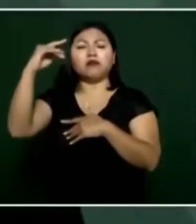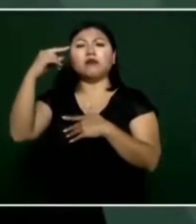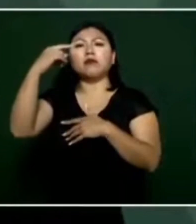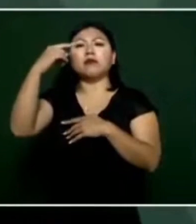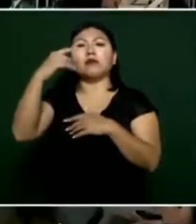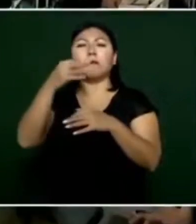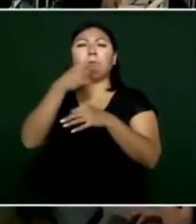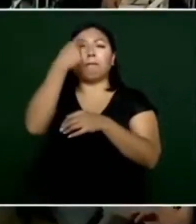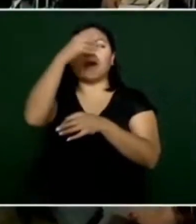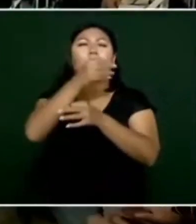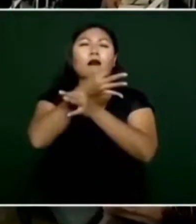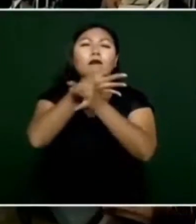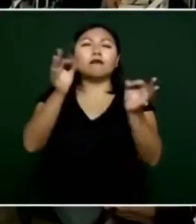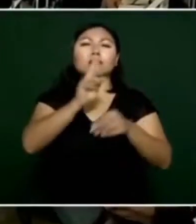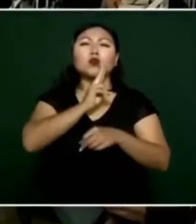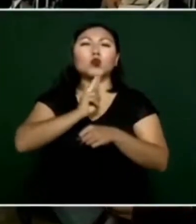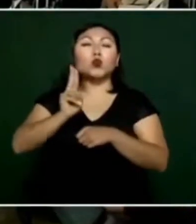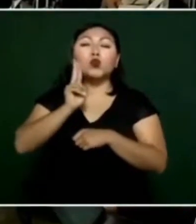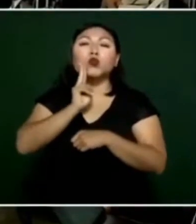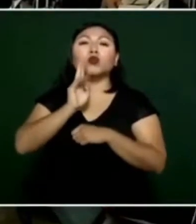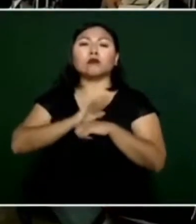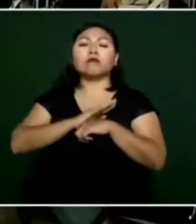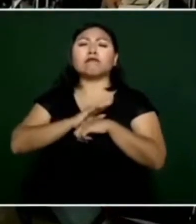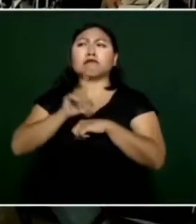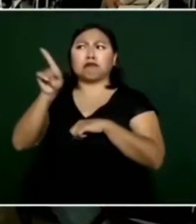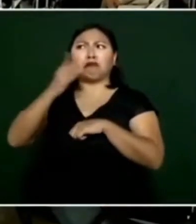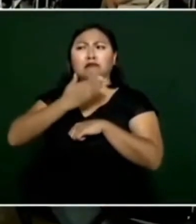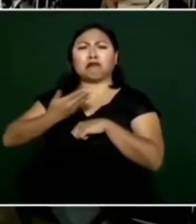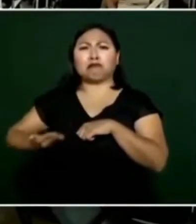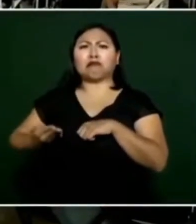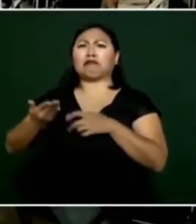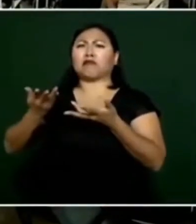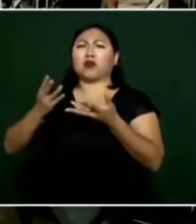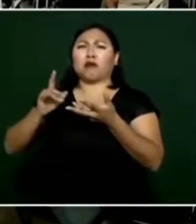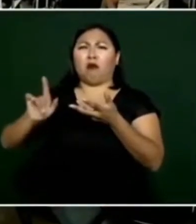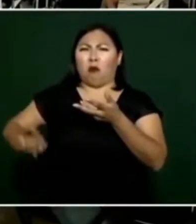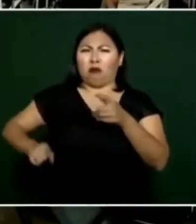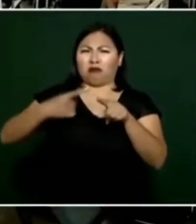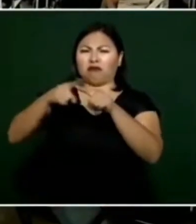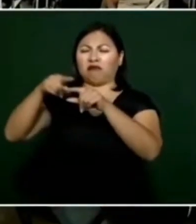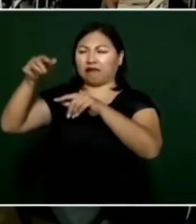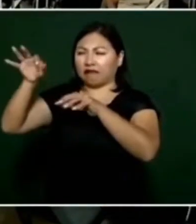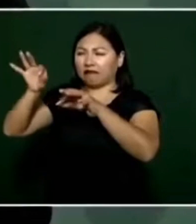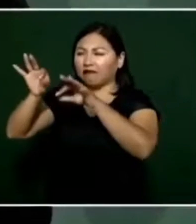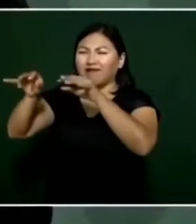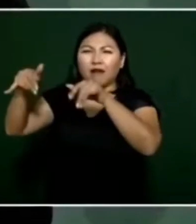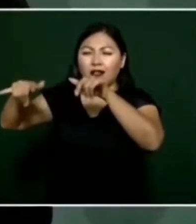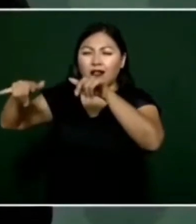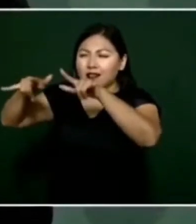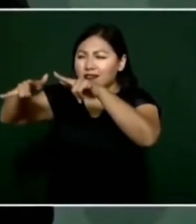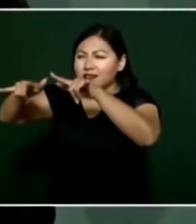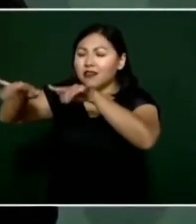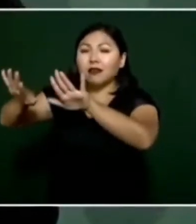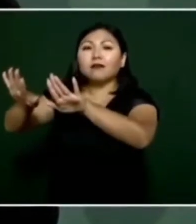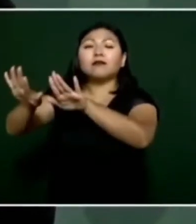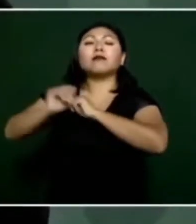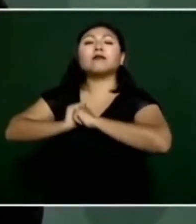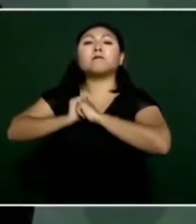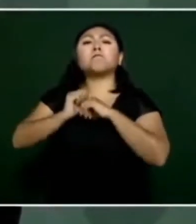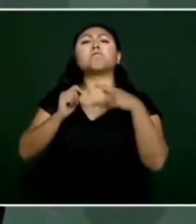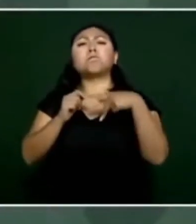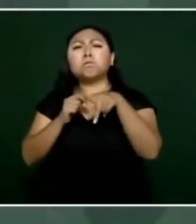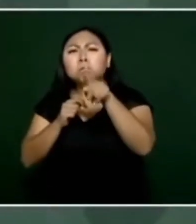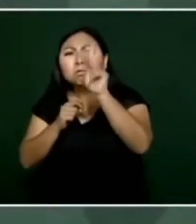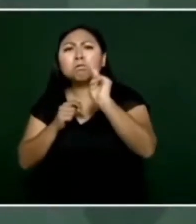una encuesta porque se han hecho levantamientos se le pregunta a la gente